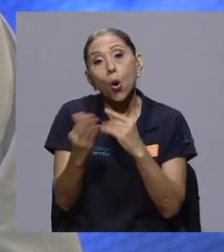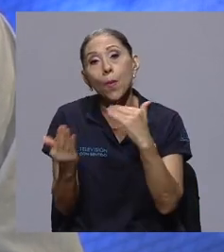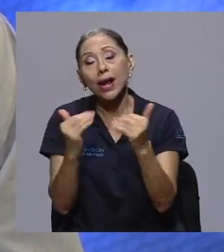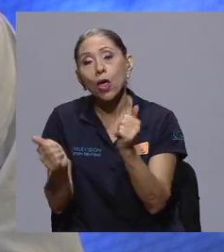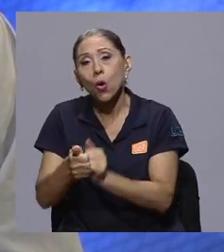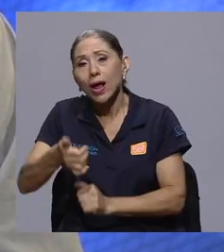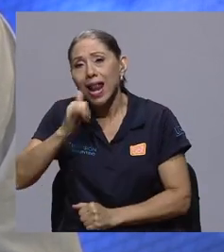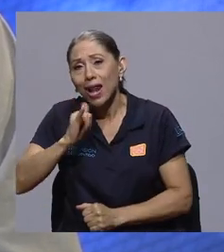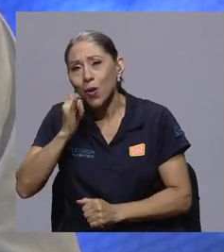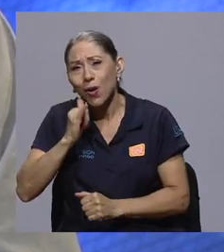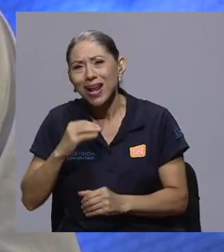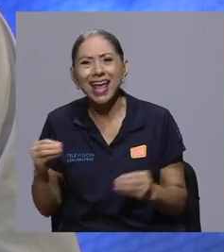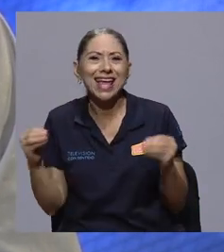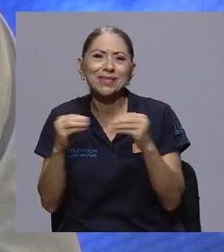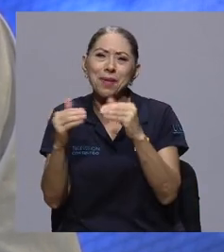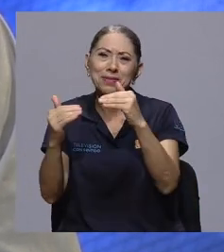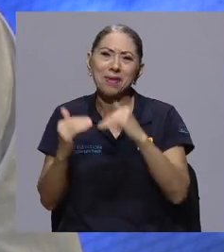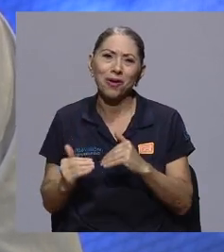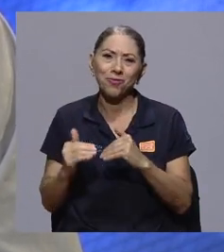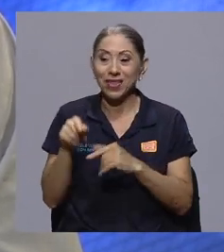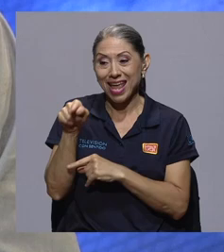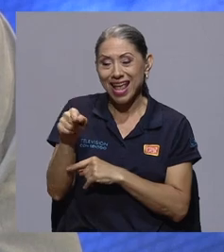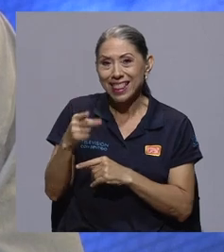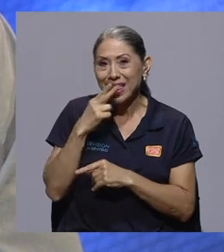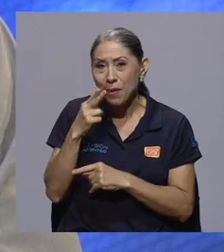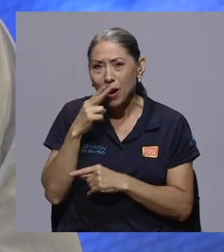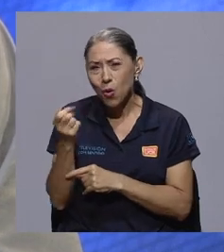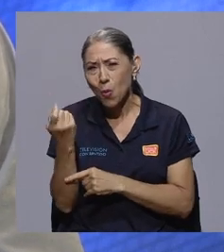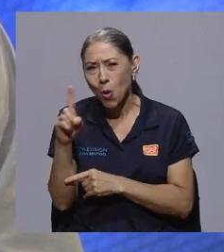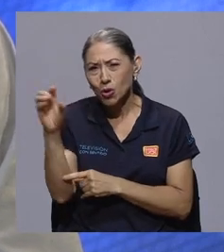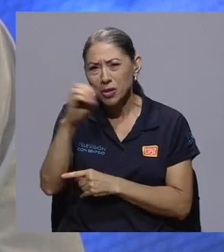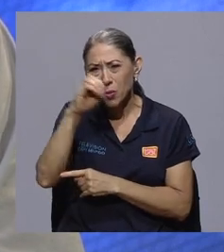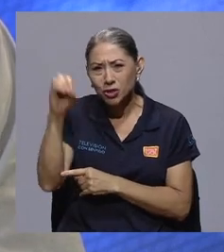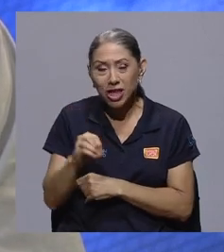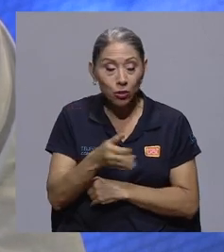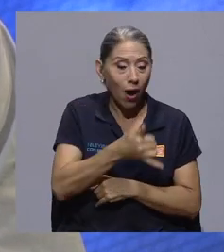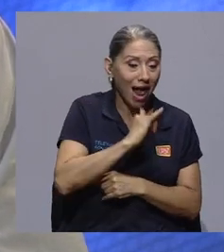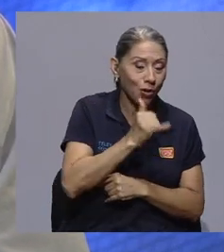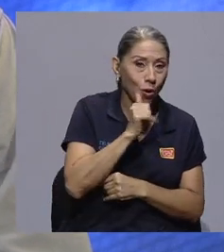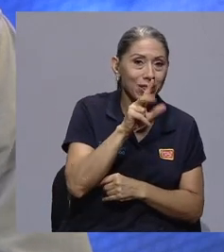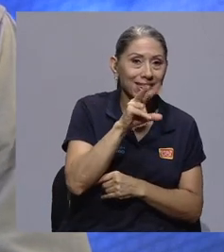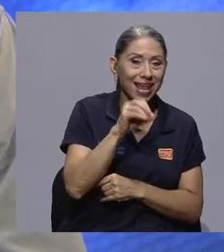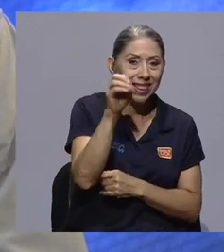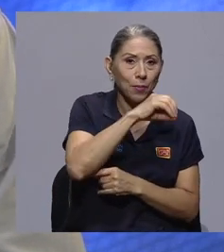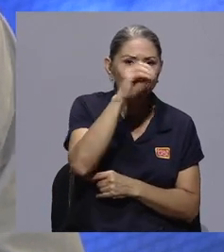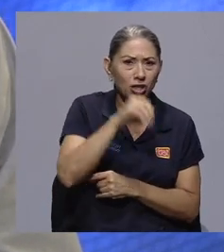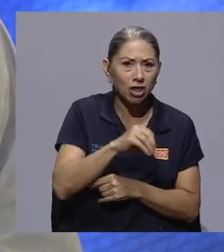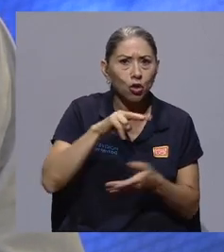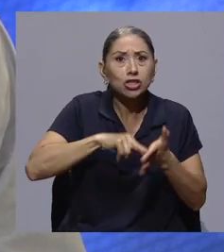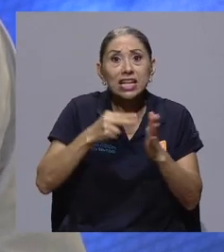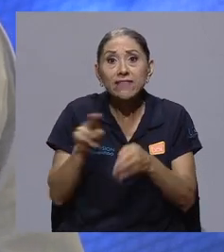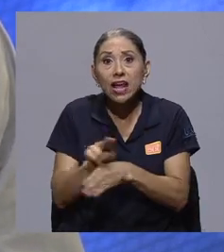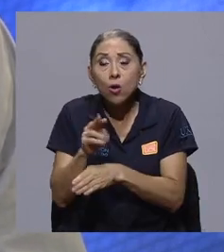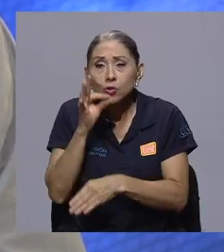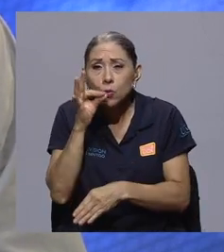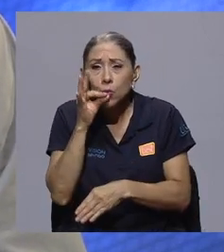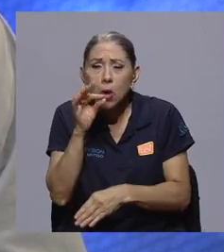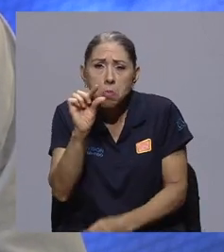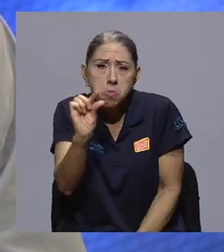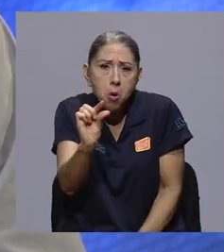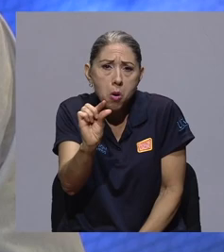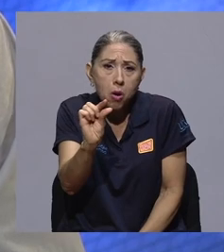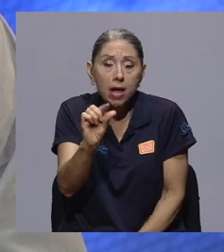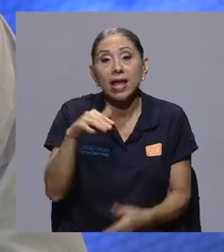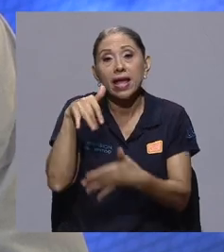es mucho más bajo. O el tabaco anda como por 11, 17% y el alcohol anda como por 30%. Entonces, sigue siendo una proporción muy, muy baja.